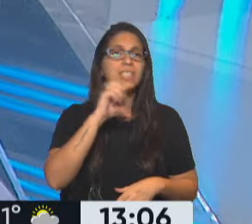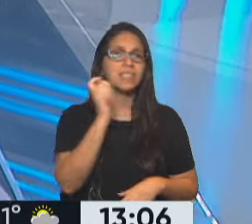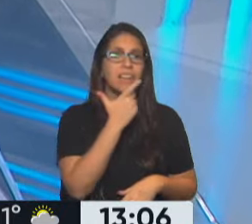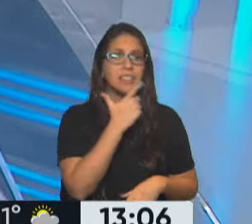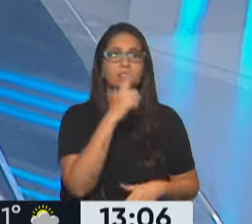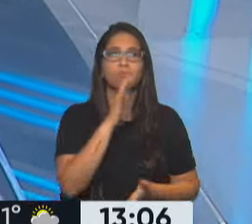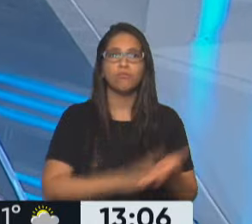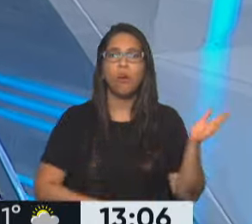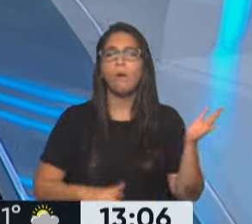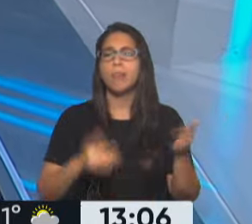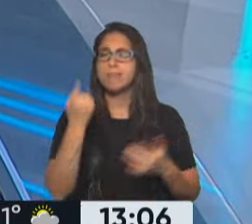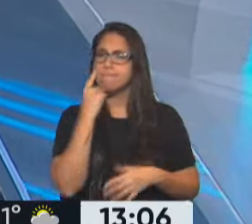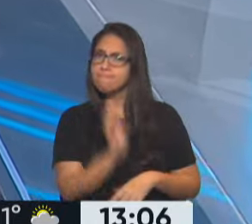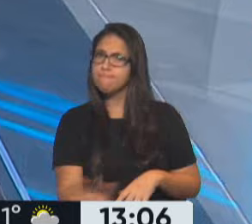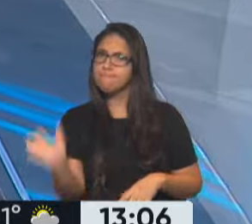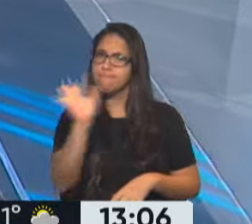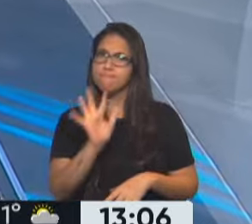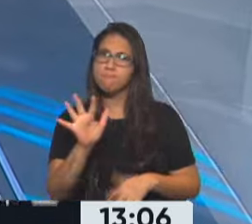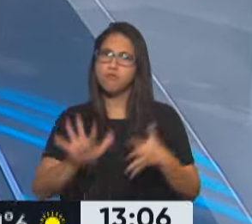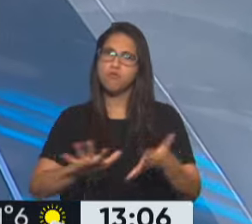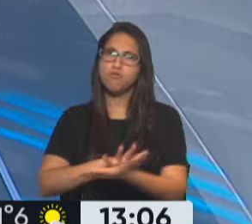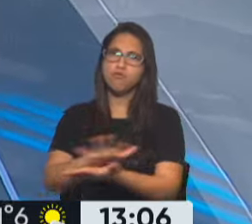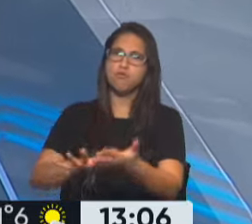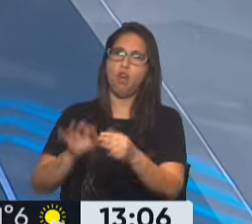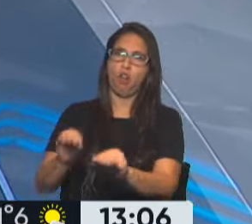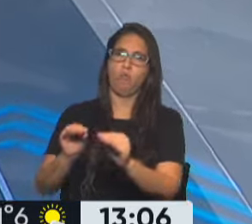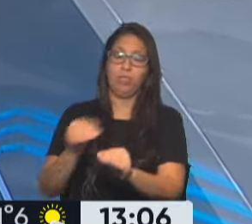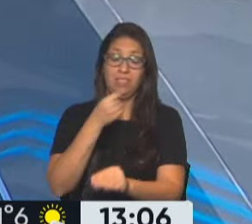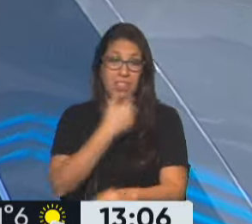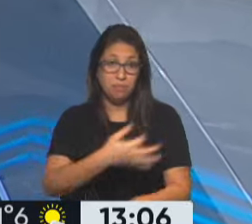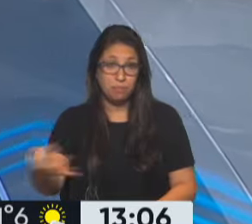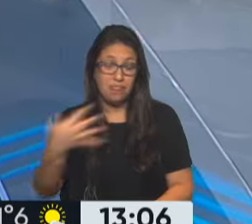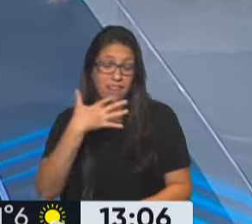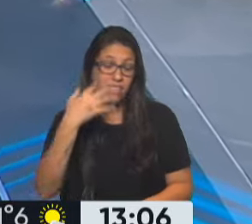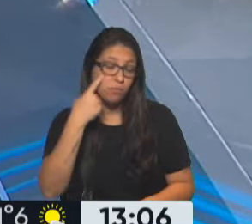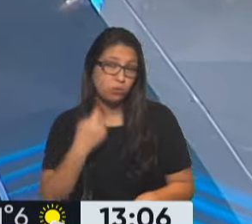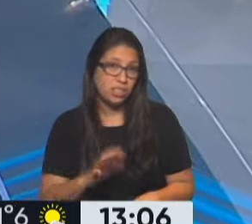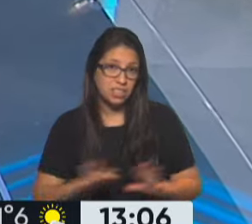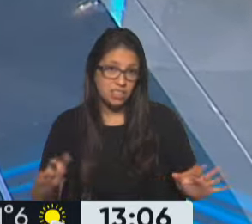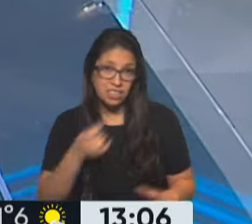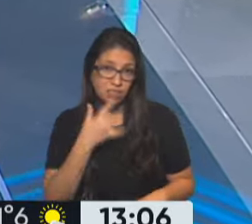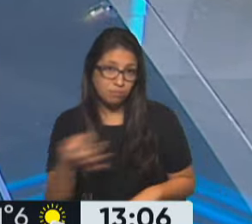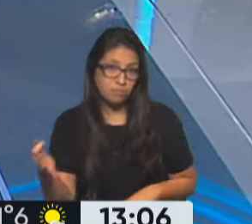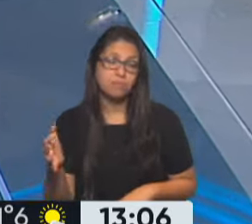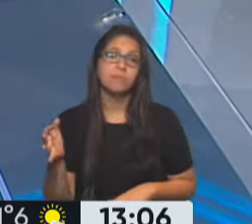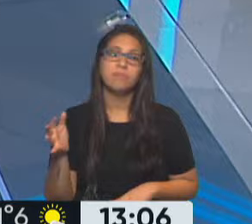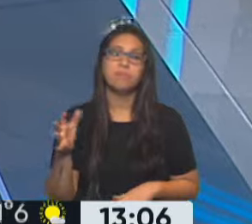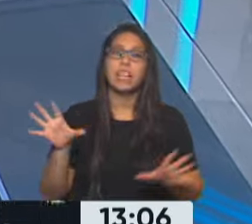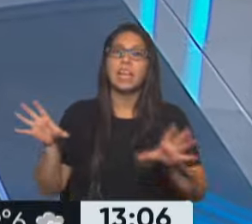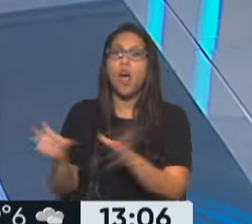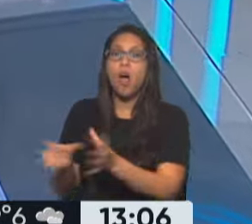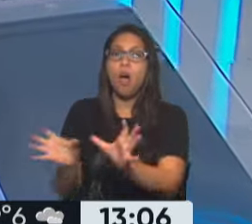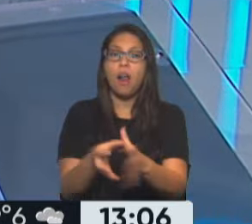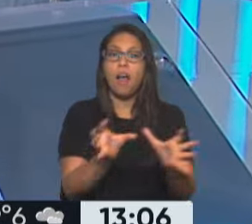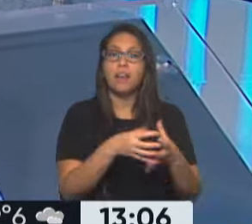irregularidades o corrupción, si llega a esa verdad, la verdad es muy triste, de algunos organismos